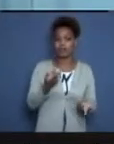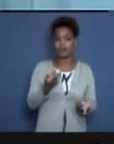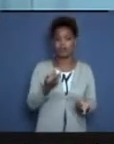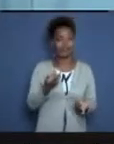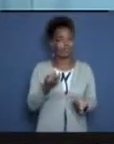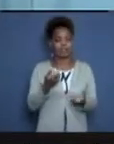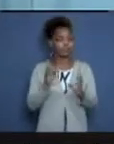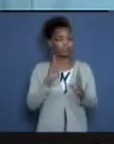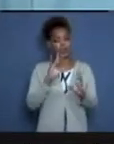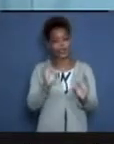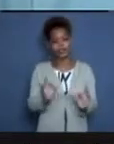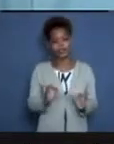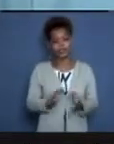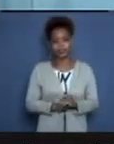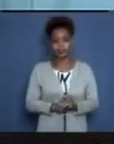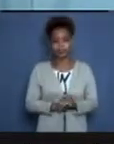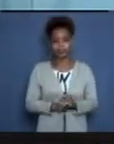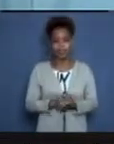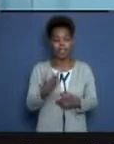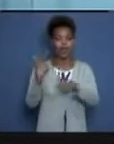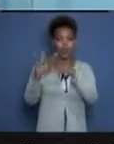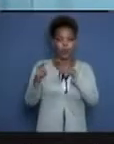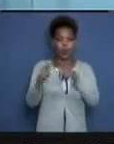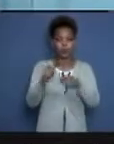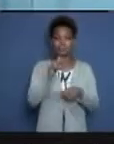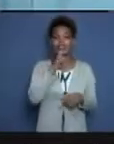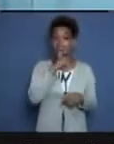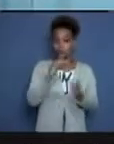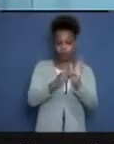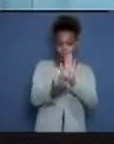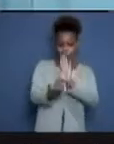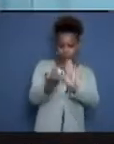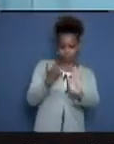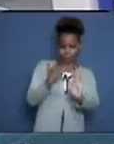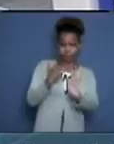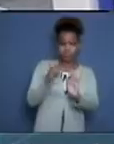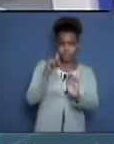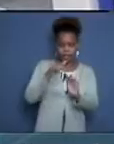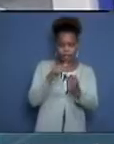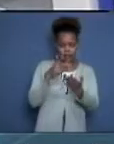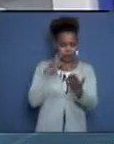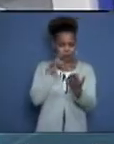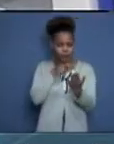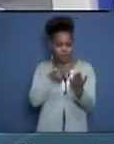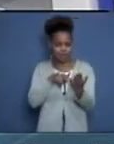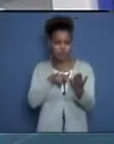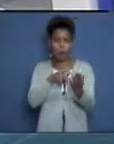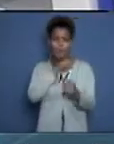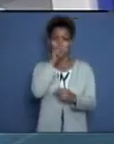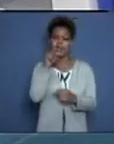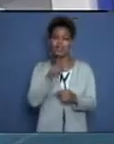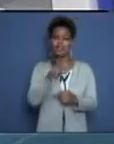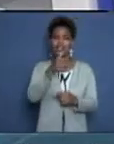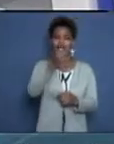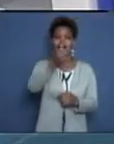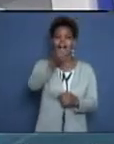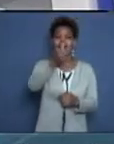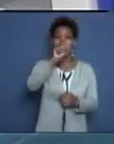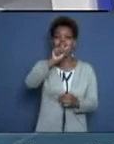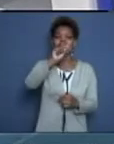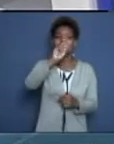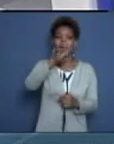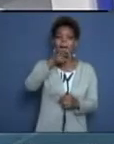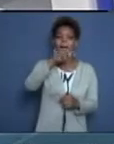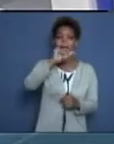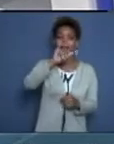COVID. Otro de los usuarios que nos llega a través de la página de Telecristal nos habla de la aspirina y lo justifica, fíjense, porque cada